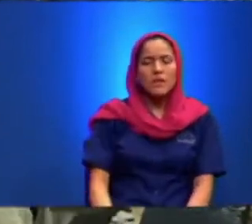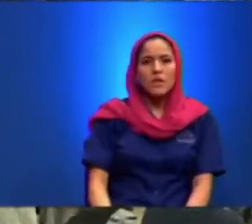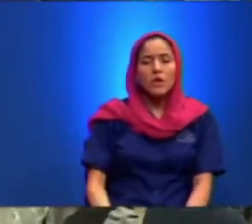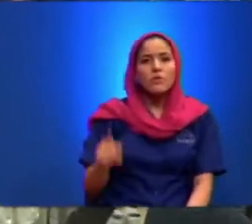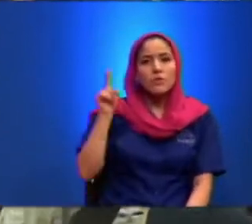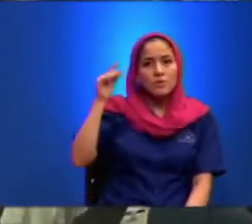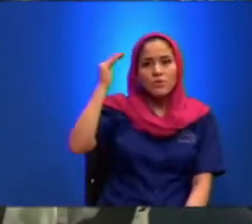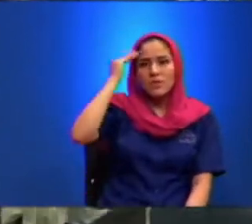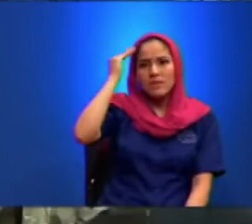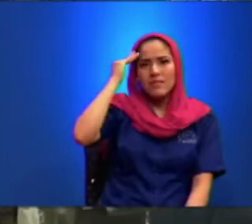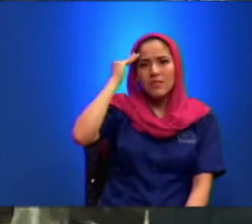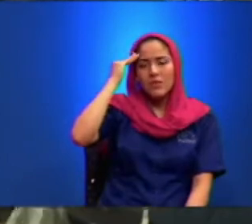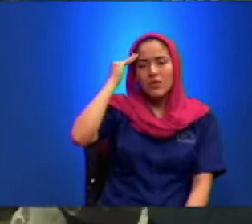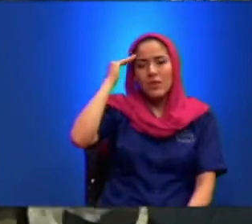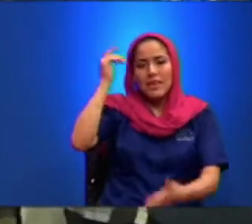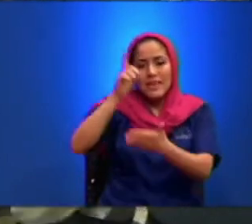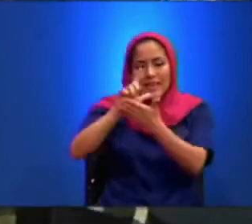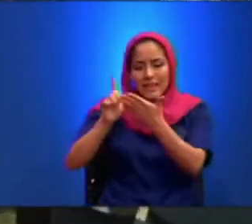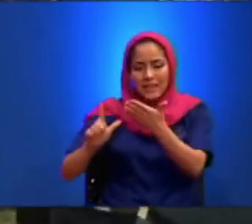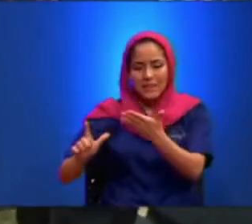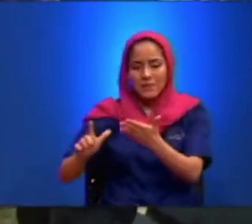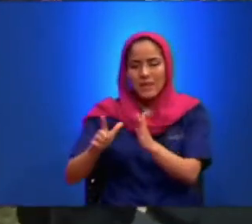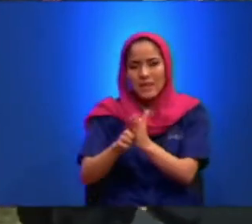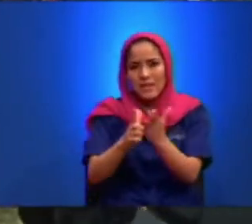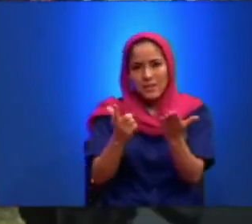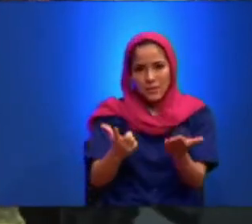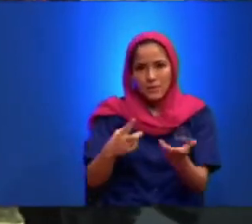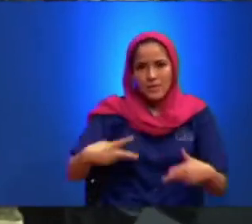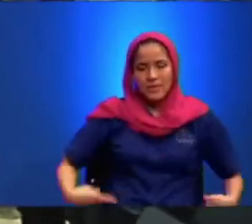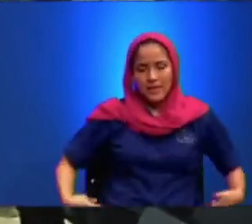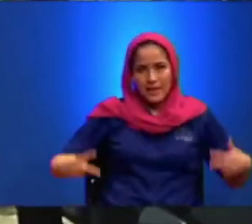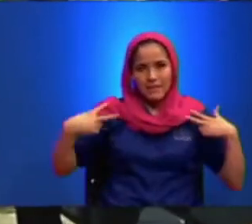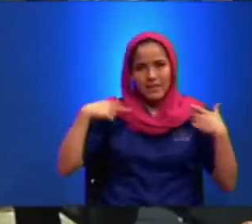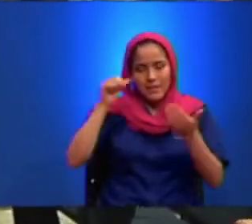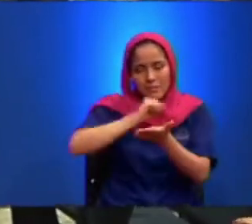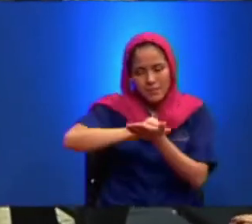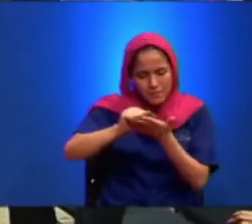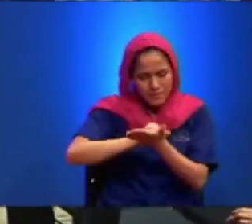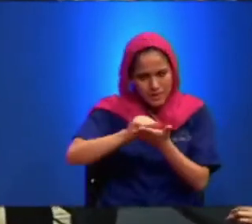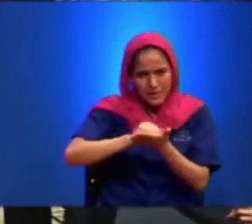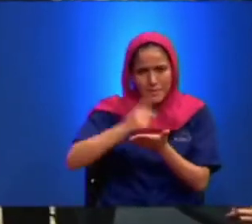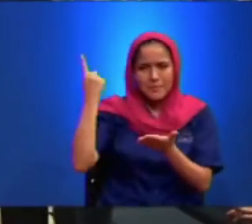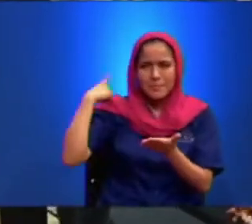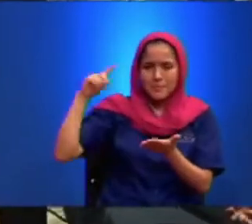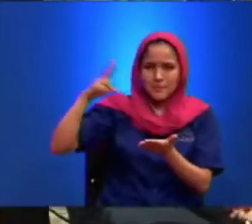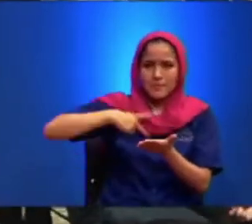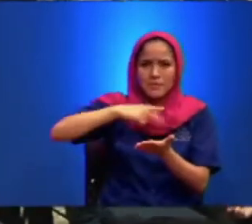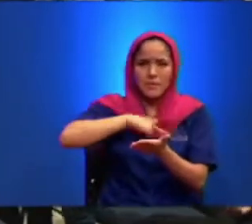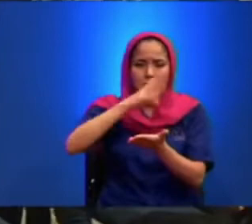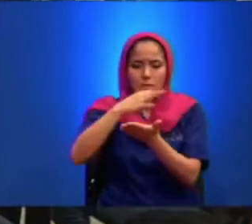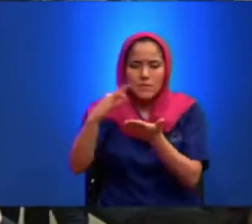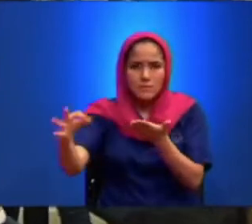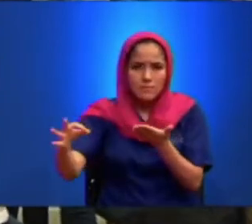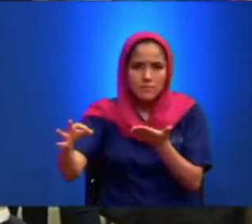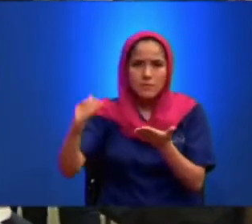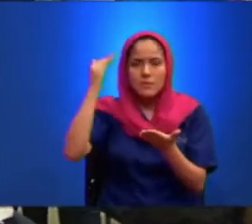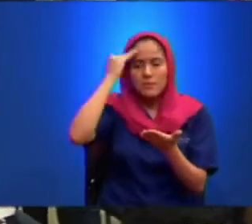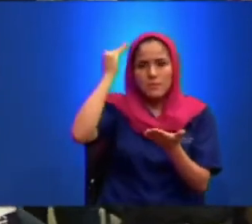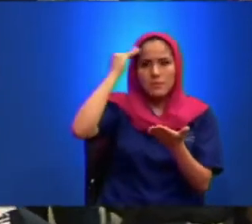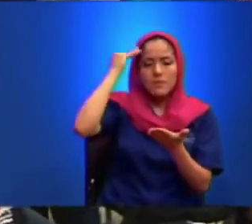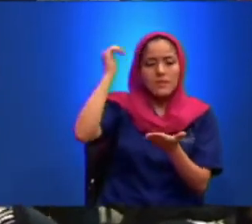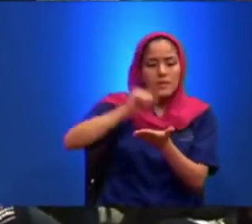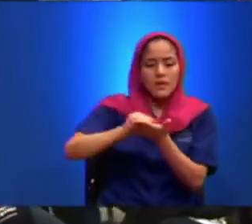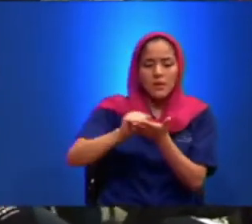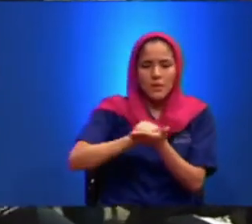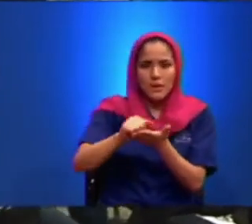Libro De La Vida Para Que Nosotros Fuéramos Inscritos Sabiendo Que Te Iban A Borrar Del Libro De Los Hijos Para Hijo